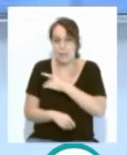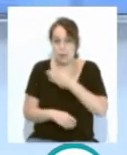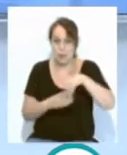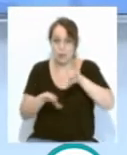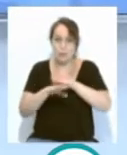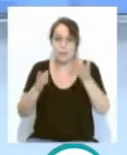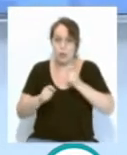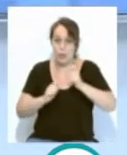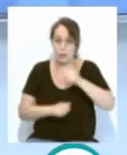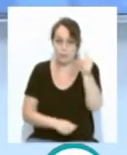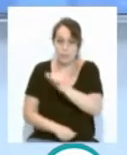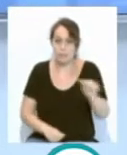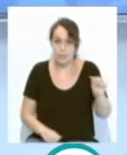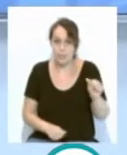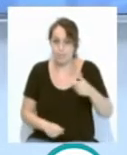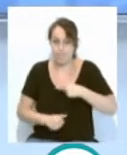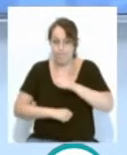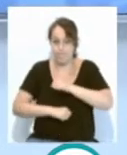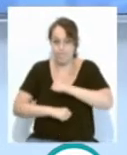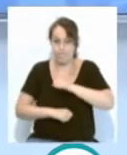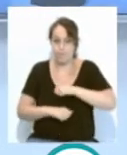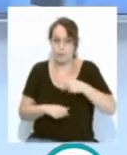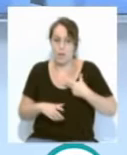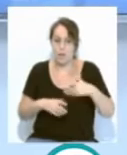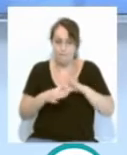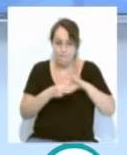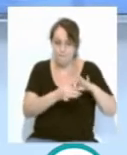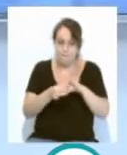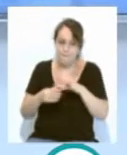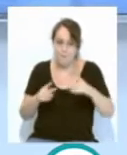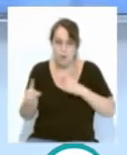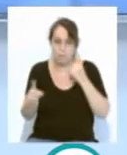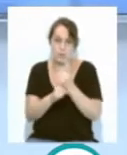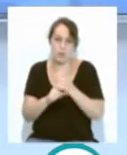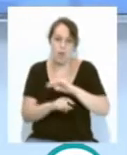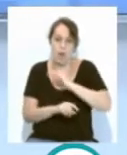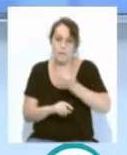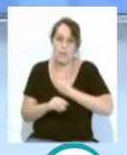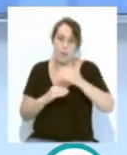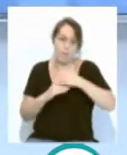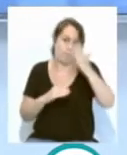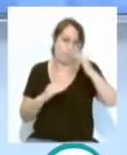negociación la próxima semana y harán frente común para reducir al máximo el impacto de esta medida.